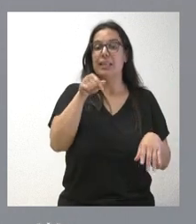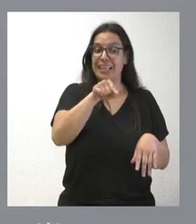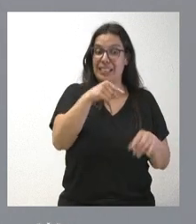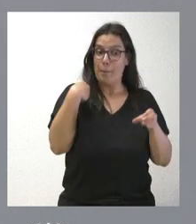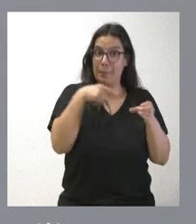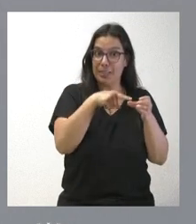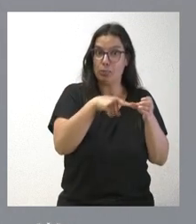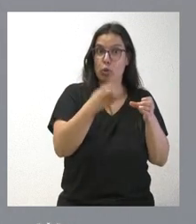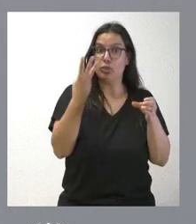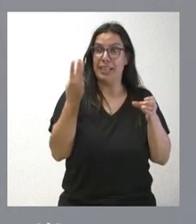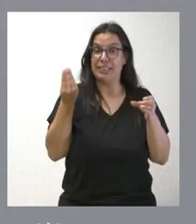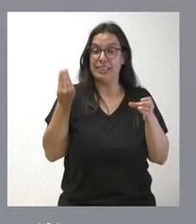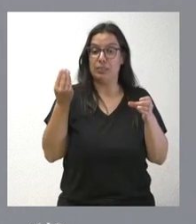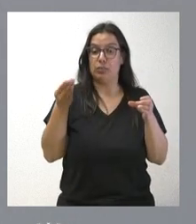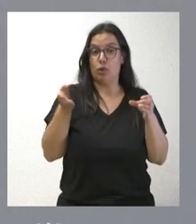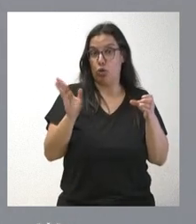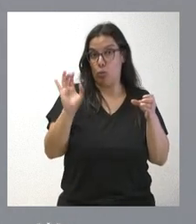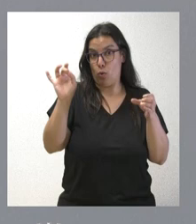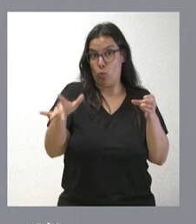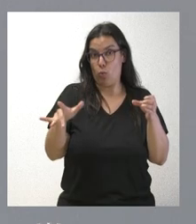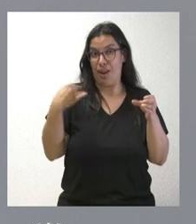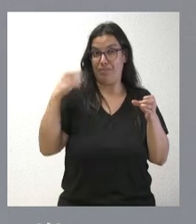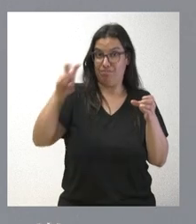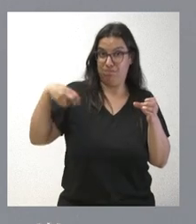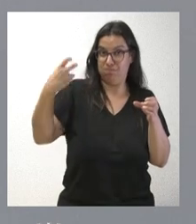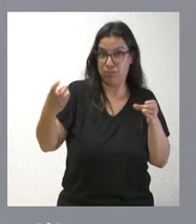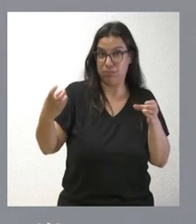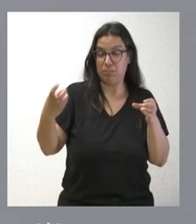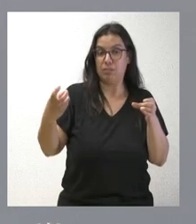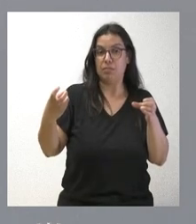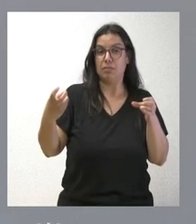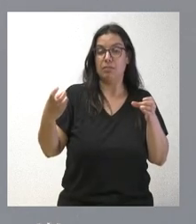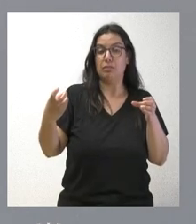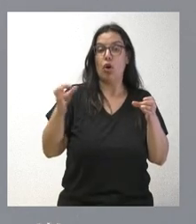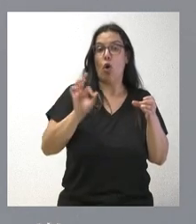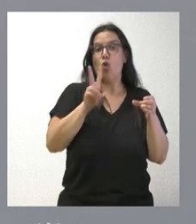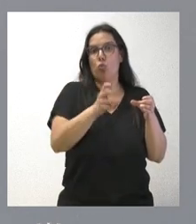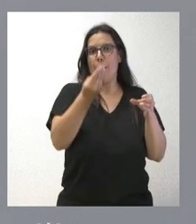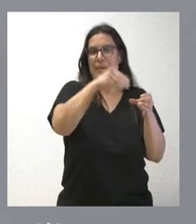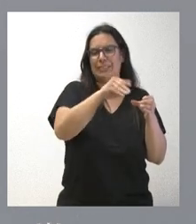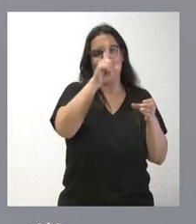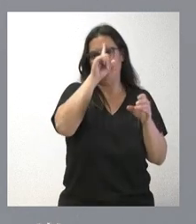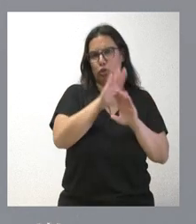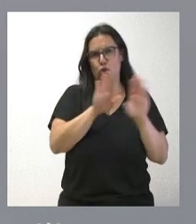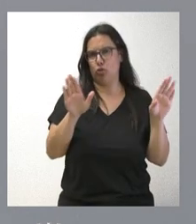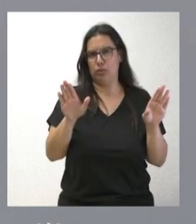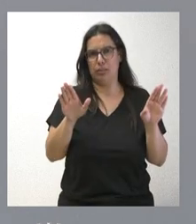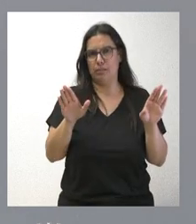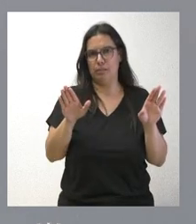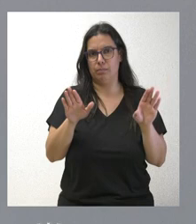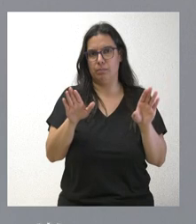parte de las tres, que es contrato como consecuencia de haberse acabado la anterior o nueva cuadrilla